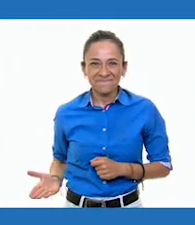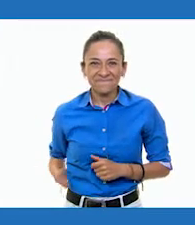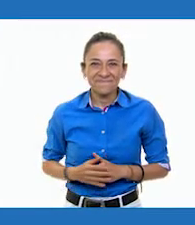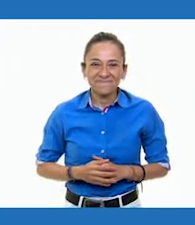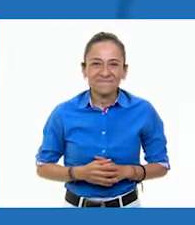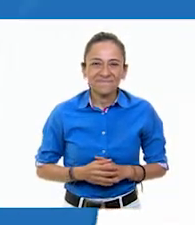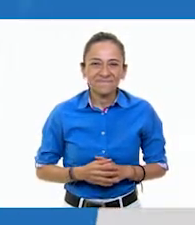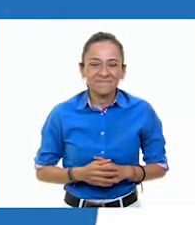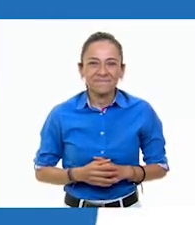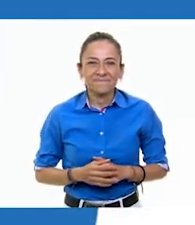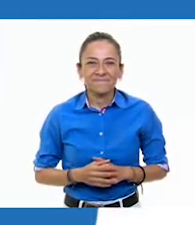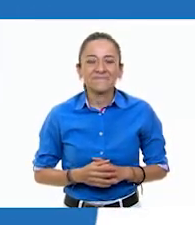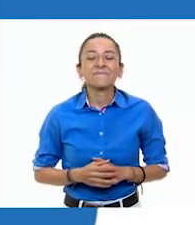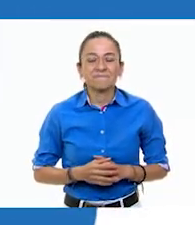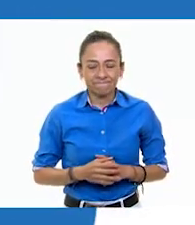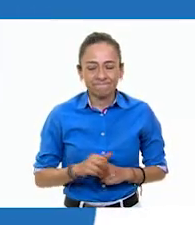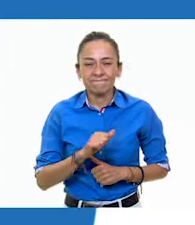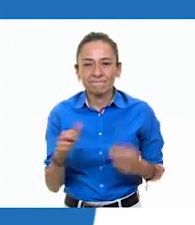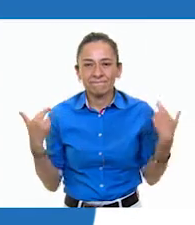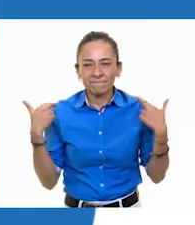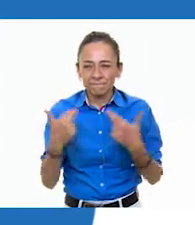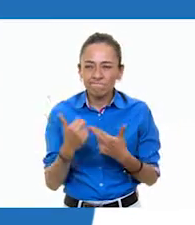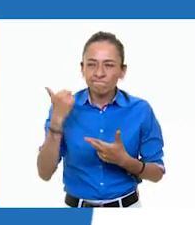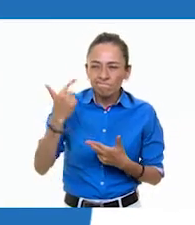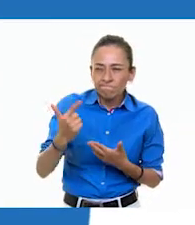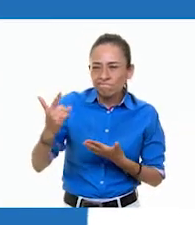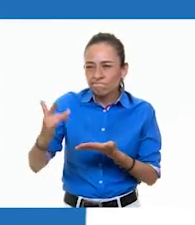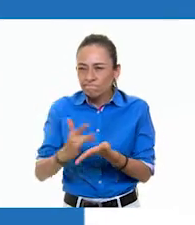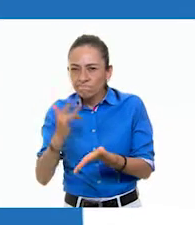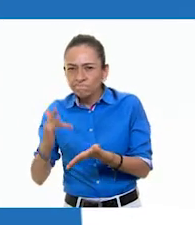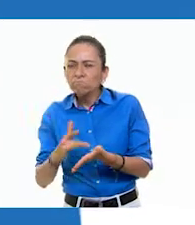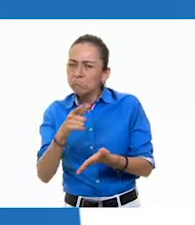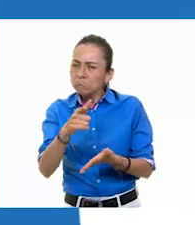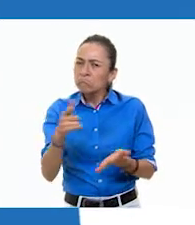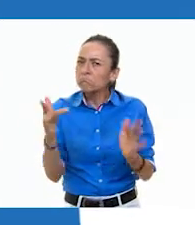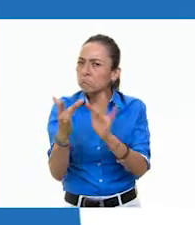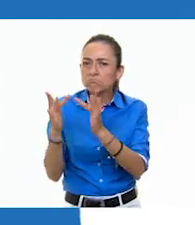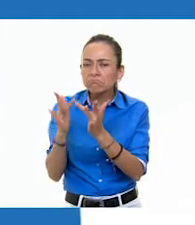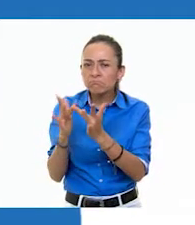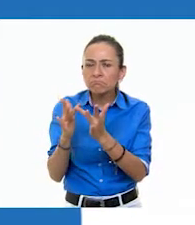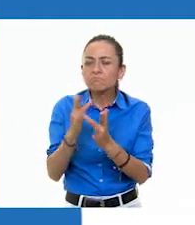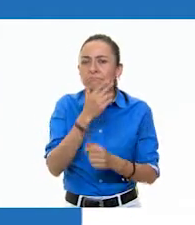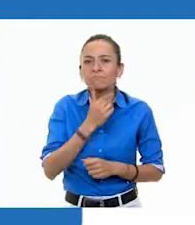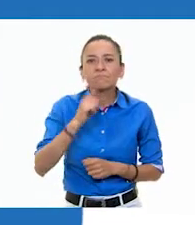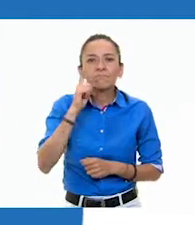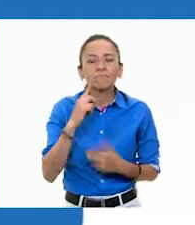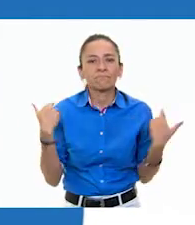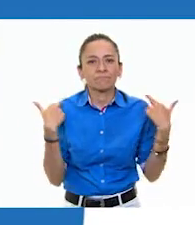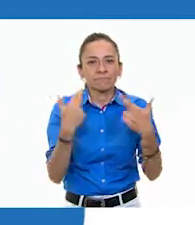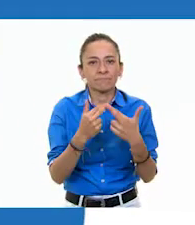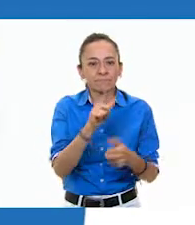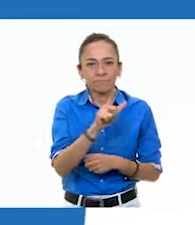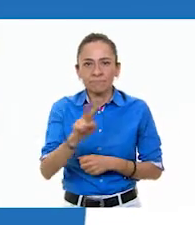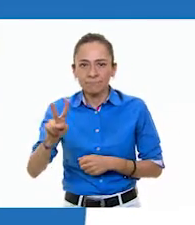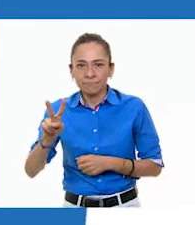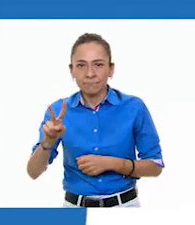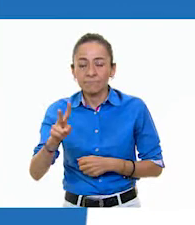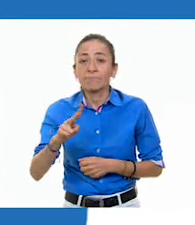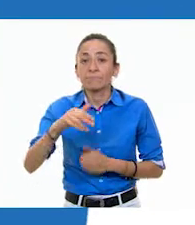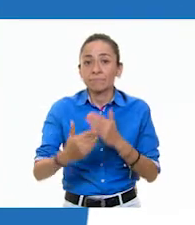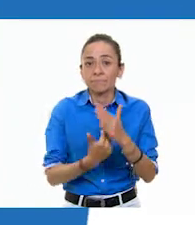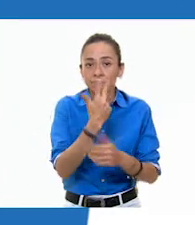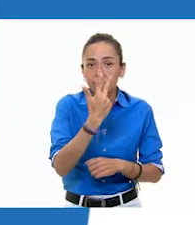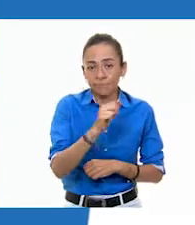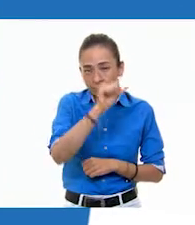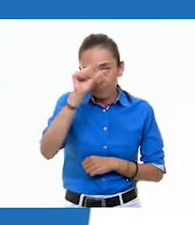Para solicitar apoyo pedagógico, comunícate con maestras y maestros de lunes a viernes de 8 a